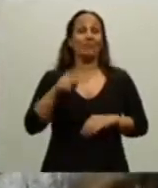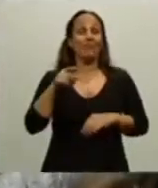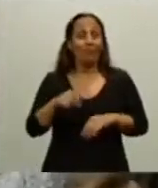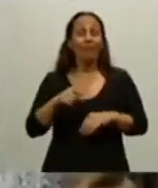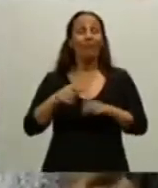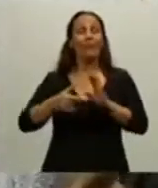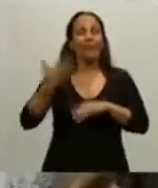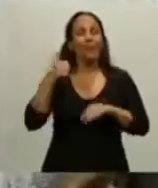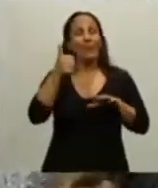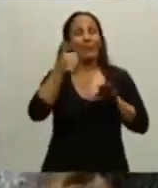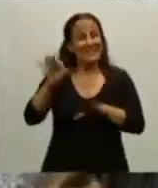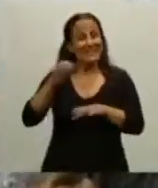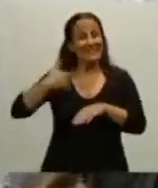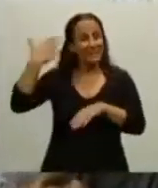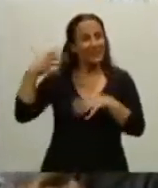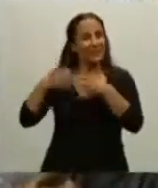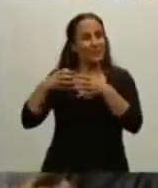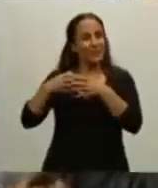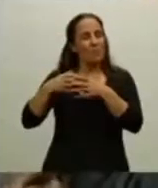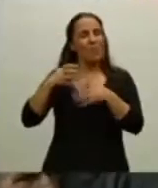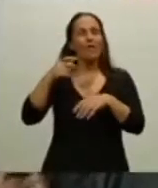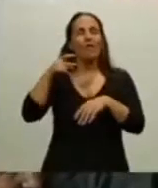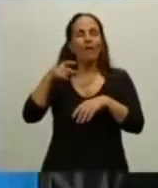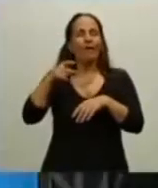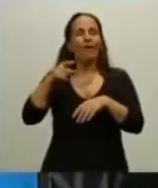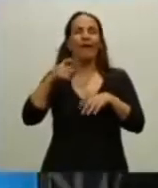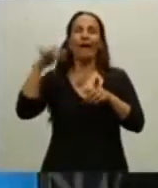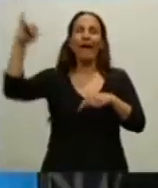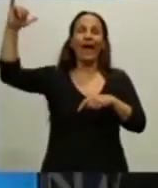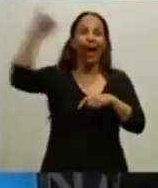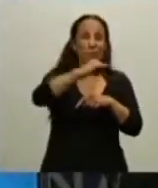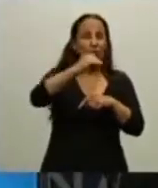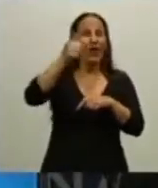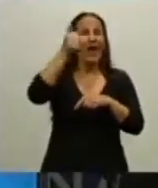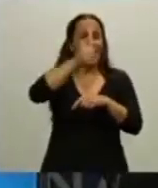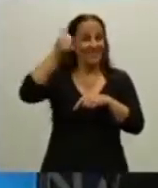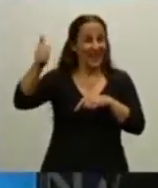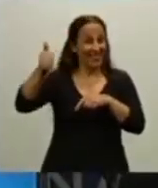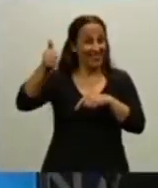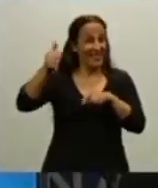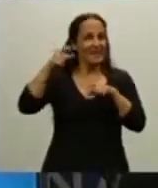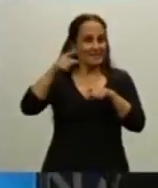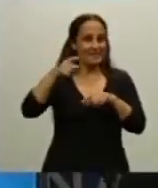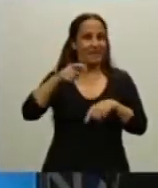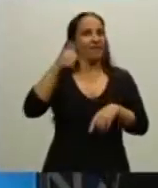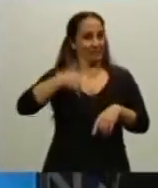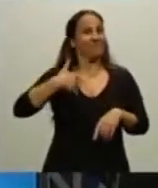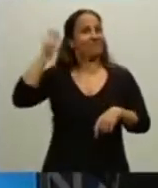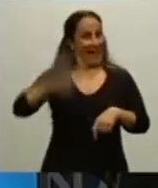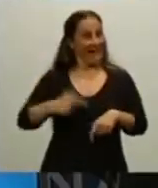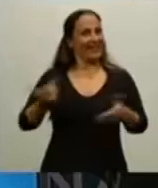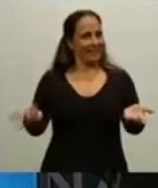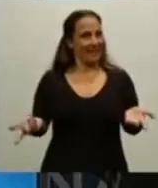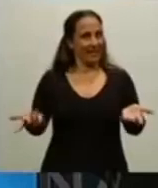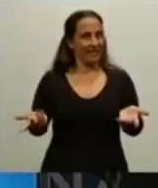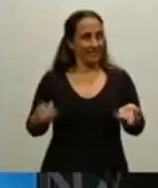un avión de aerolíneas argentinas, que era Argentina, porque hay